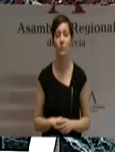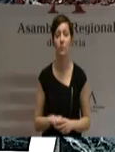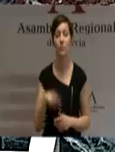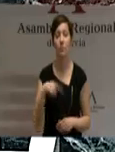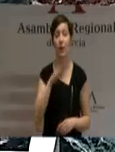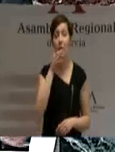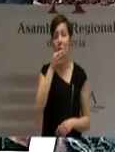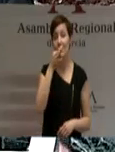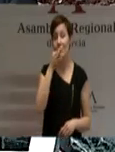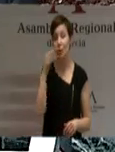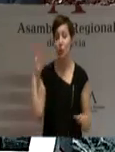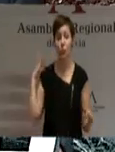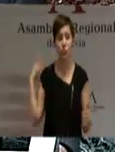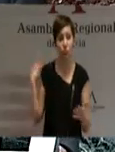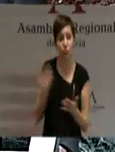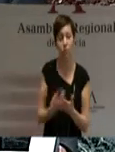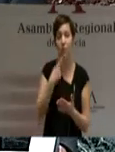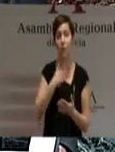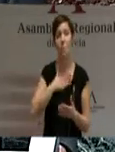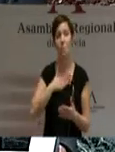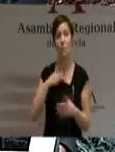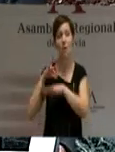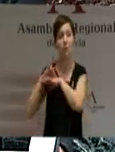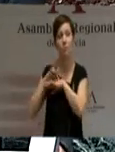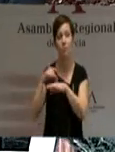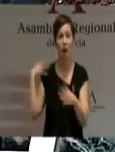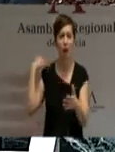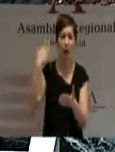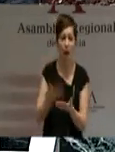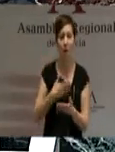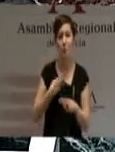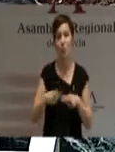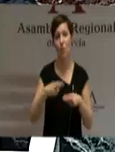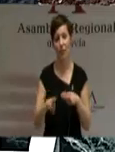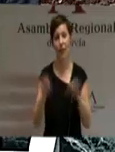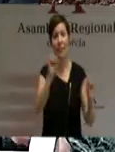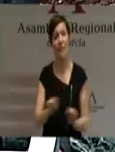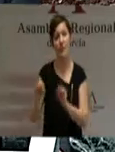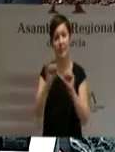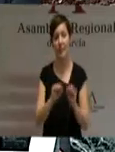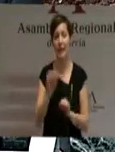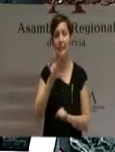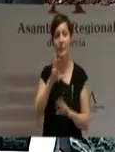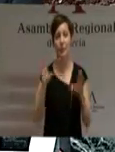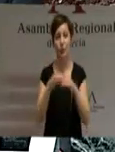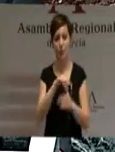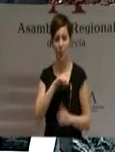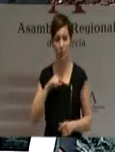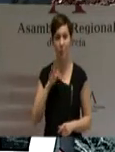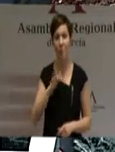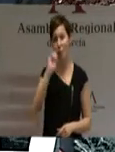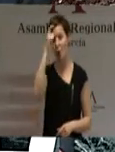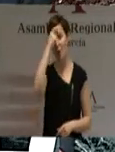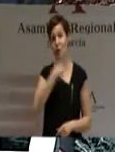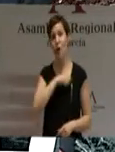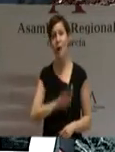discurso a repasar mi andadura parlamentaria, a la defensa del Estado autonómico y a mi concepción de España. Lo